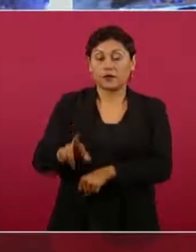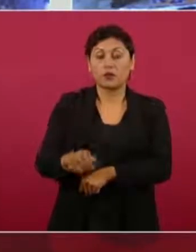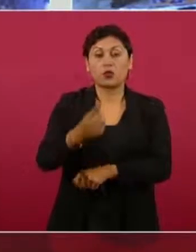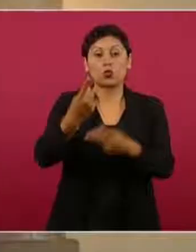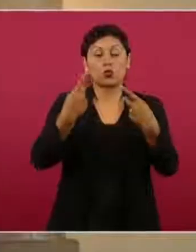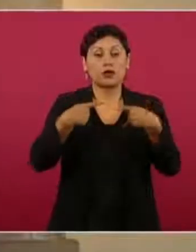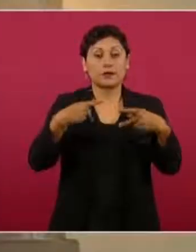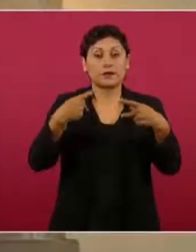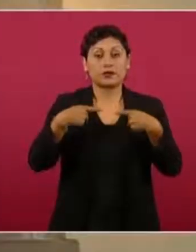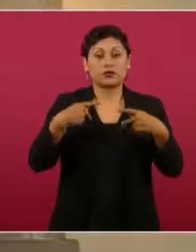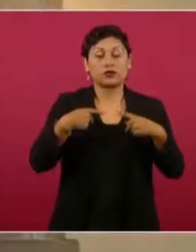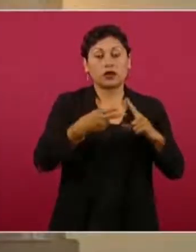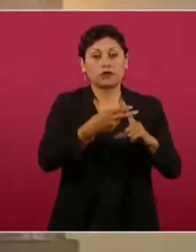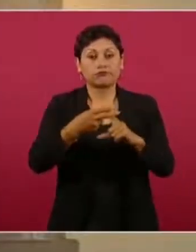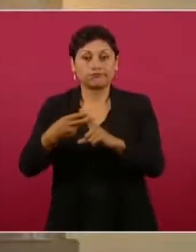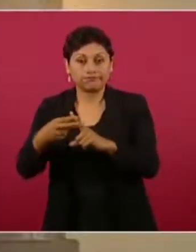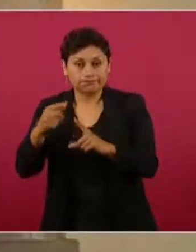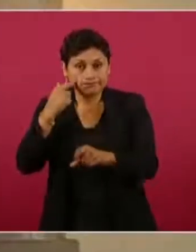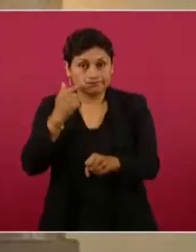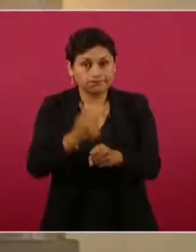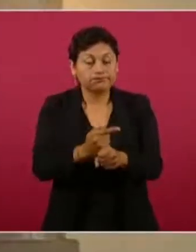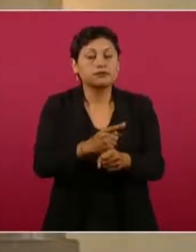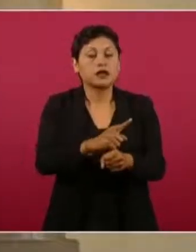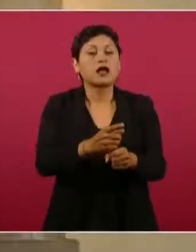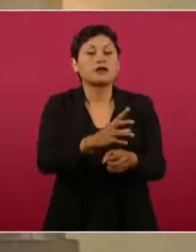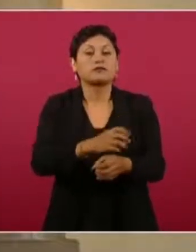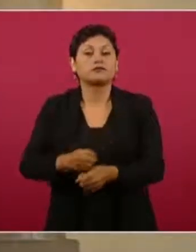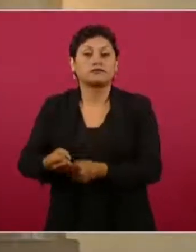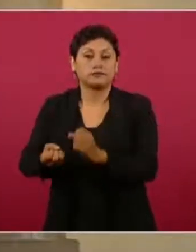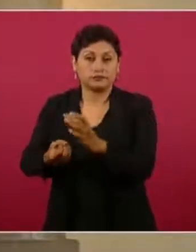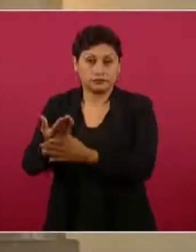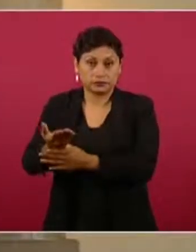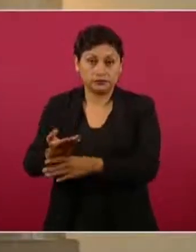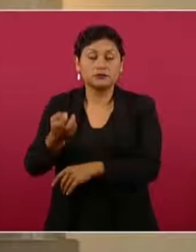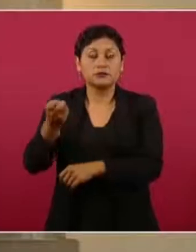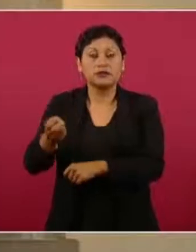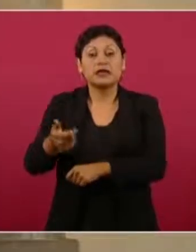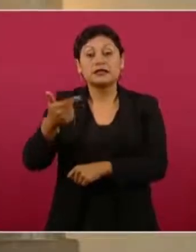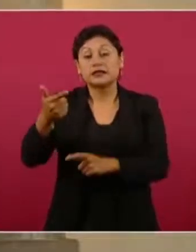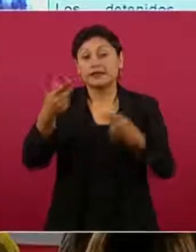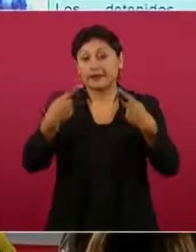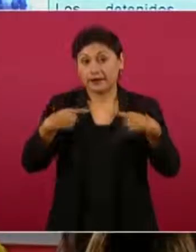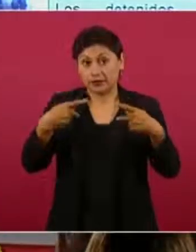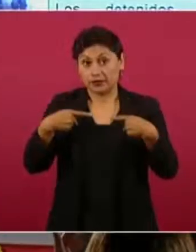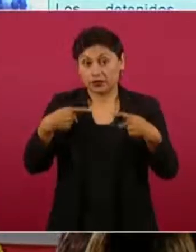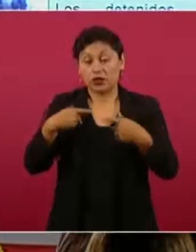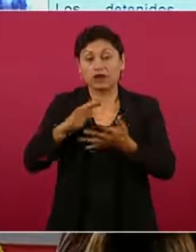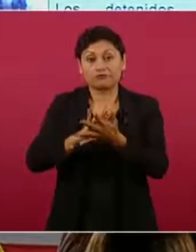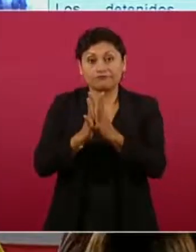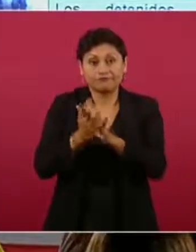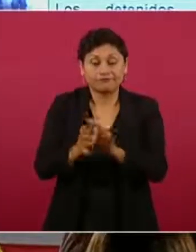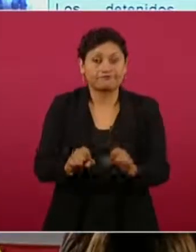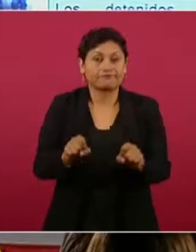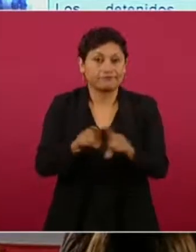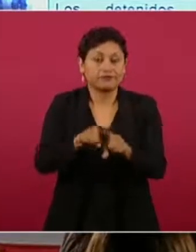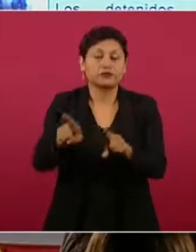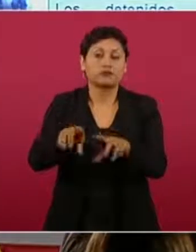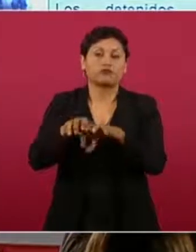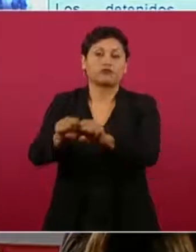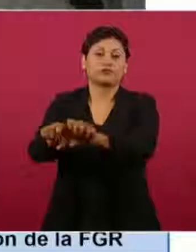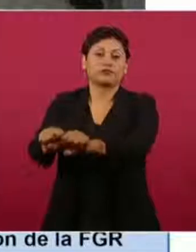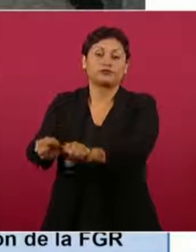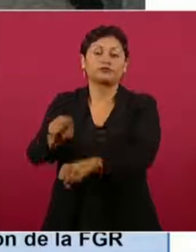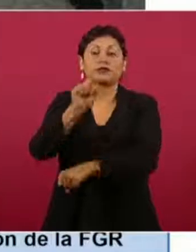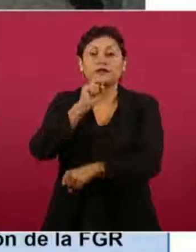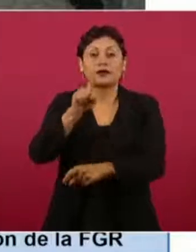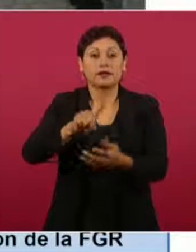persona privada de la libertad, detuvo a siete personas relacionadas con actividades de secuestro, aseguró armas, vehículos y